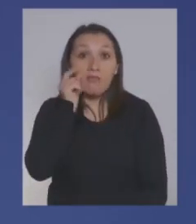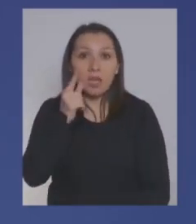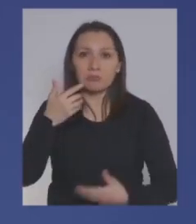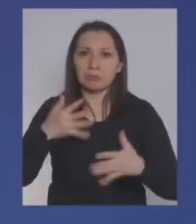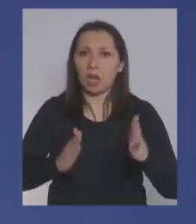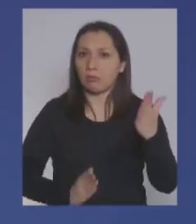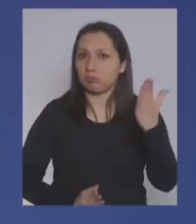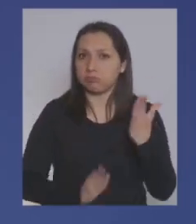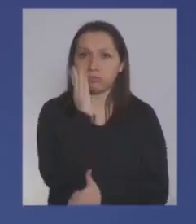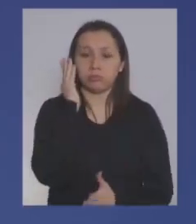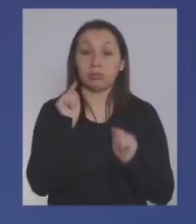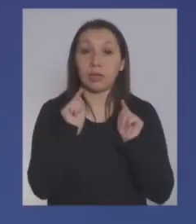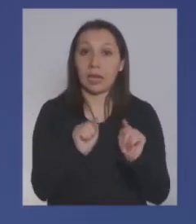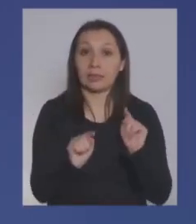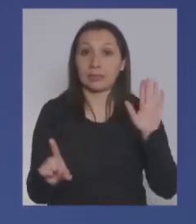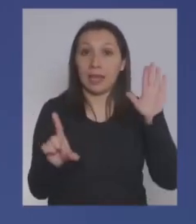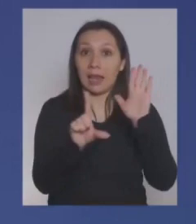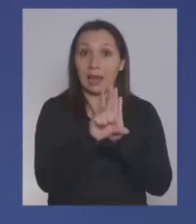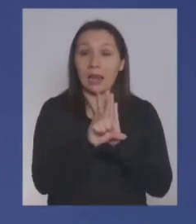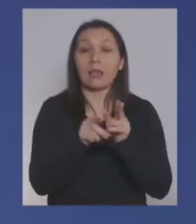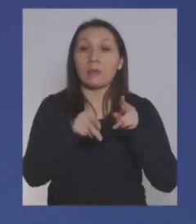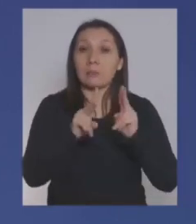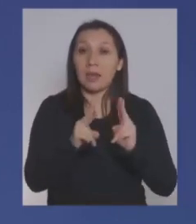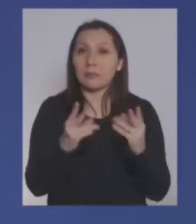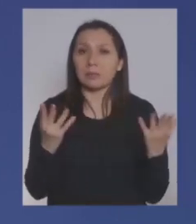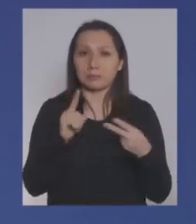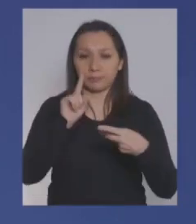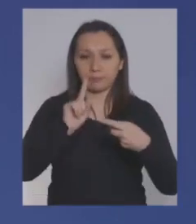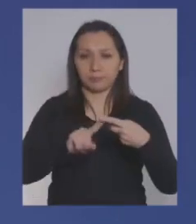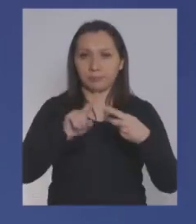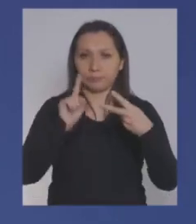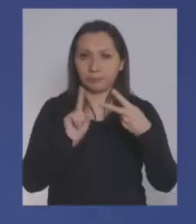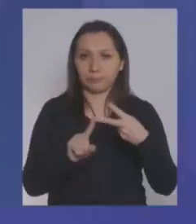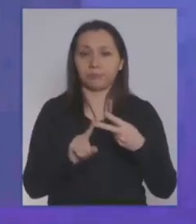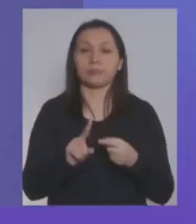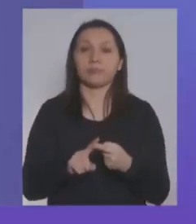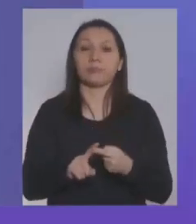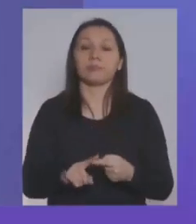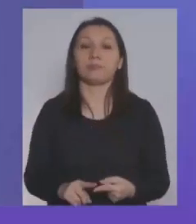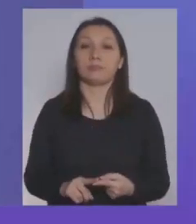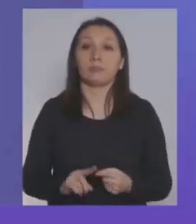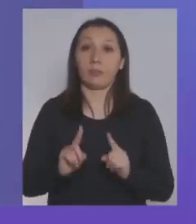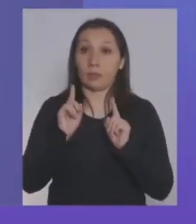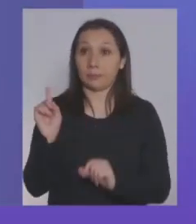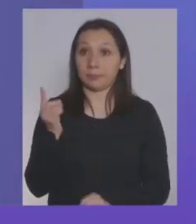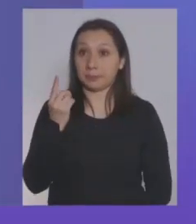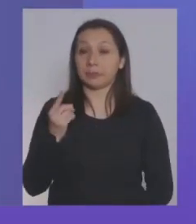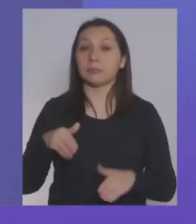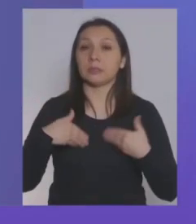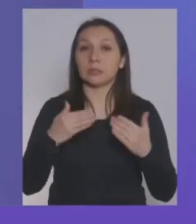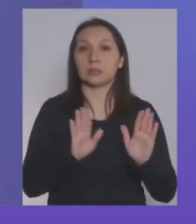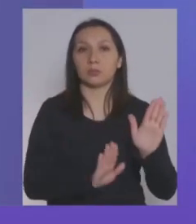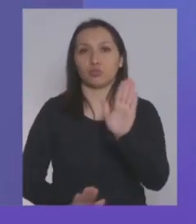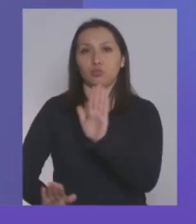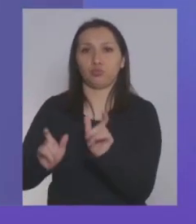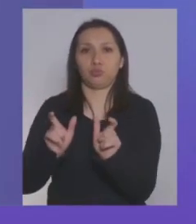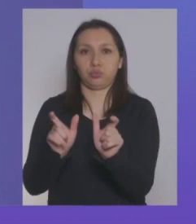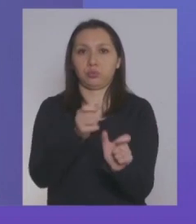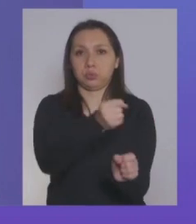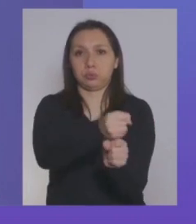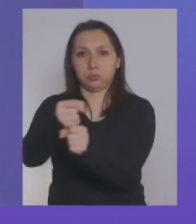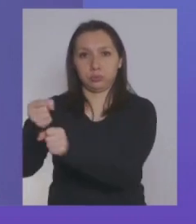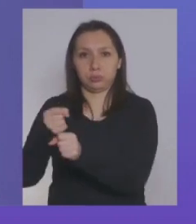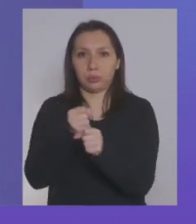vigente. Y esta ley permitió básicamente dos cosas. Permitió, por una parte, darle protección a todos aquellos